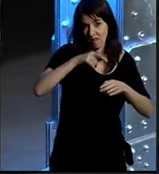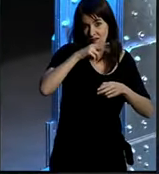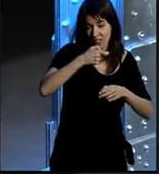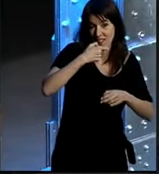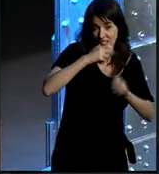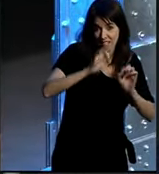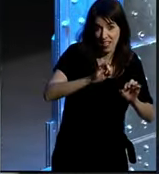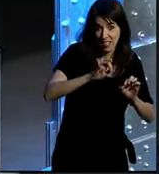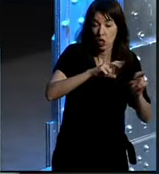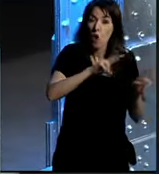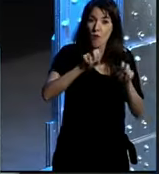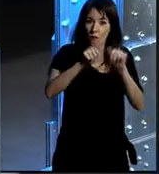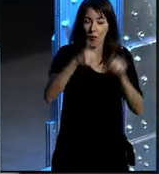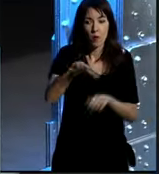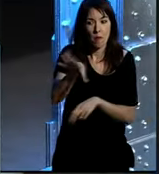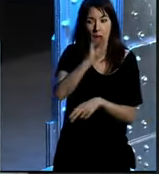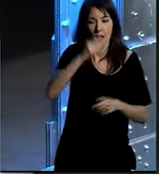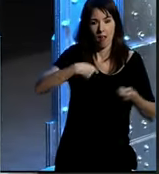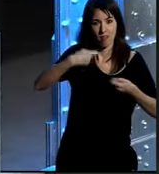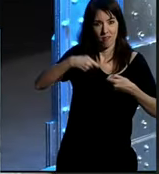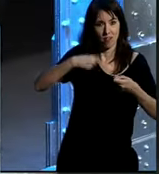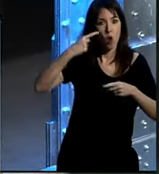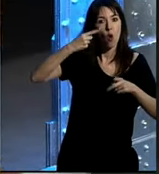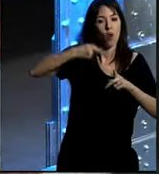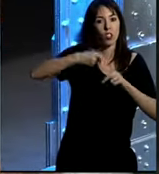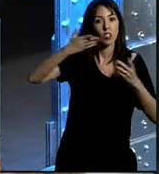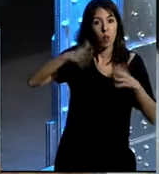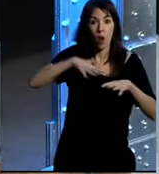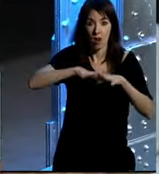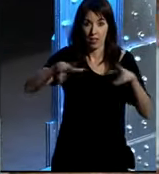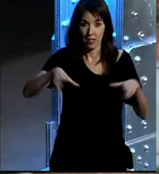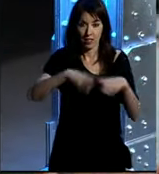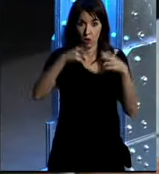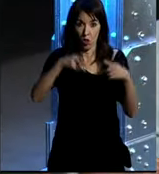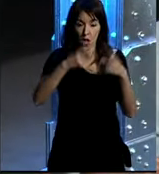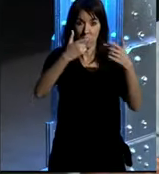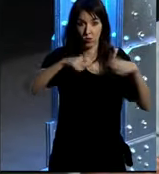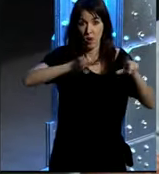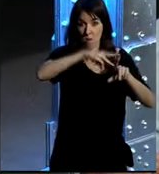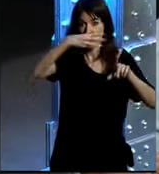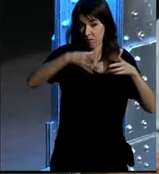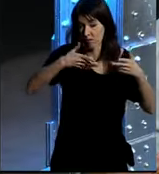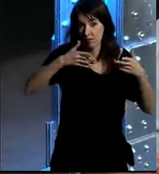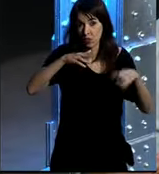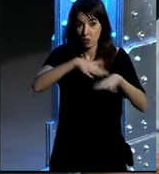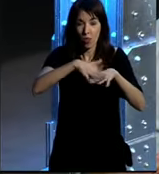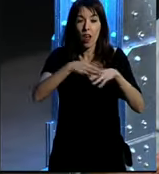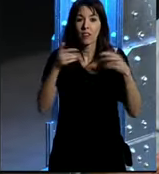a esta nueva forma de entender el negocio basándote en las redes sociales en las plataformas sociales